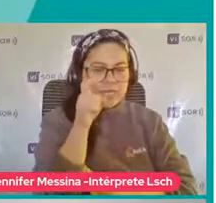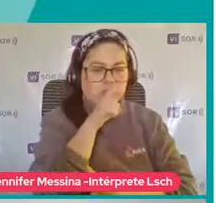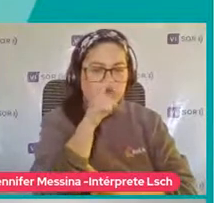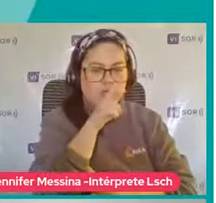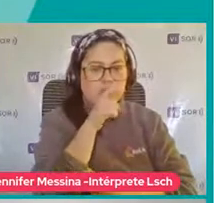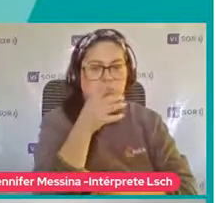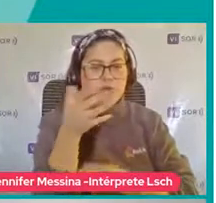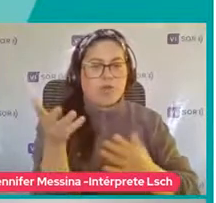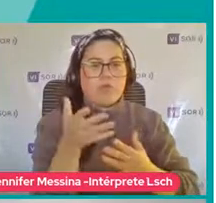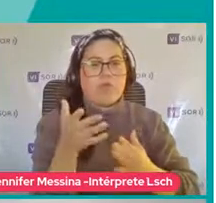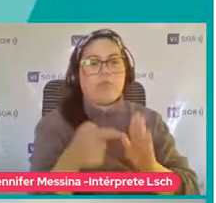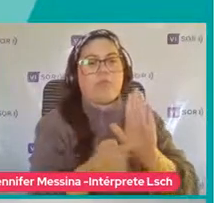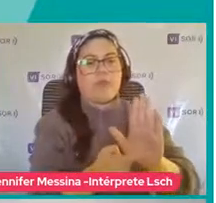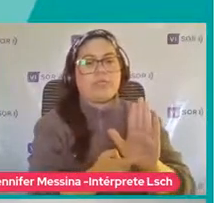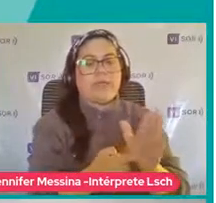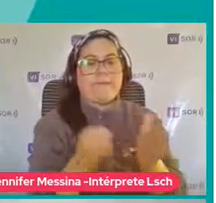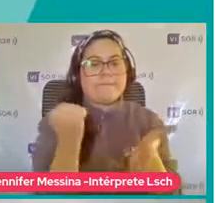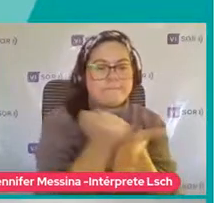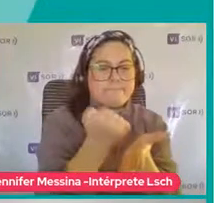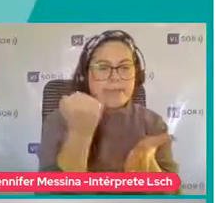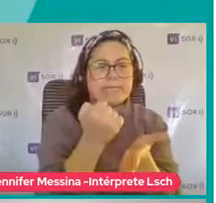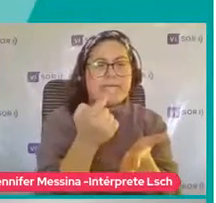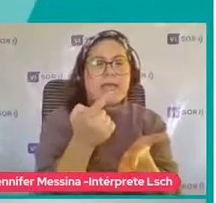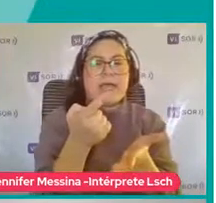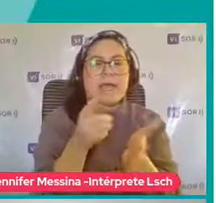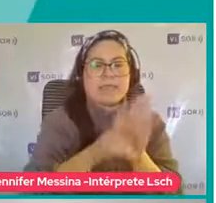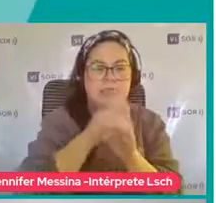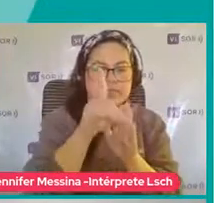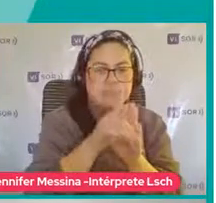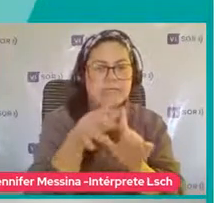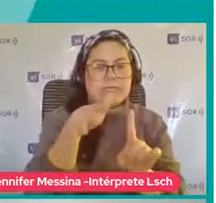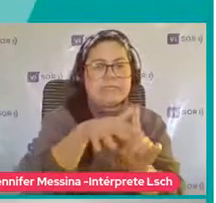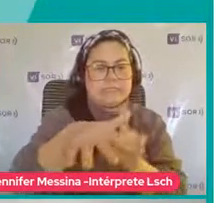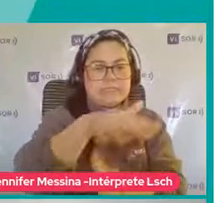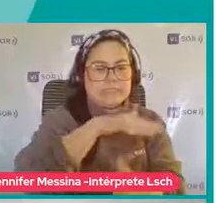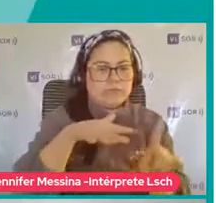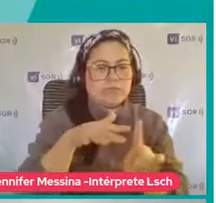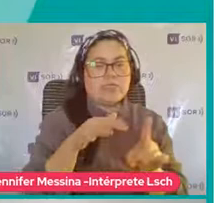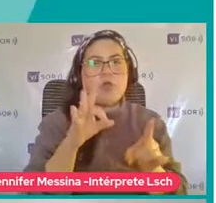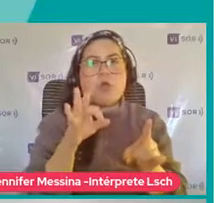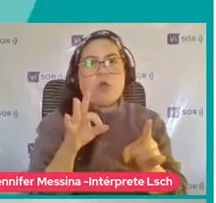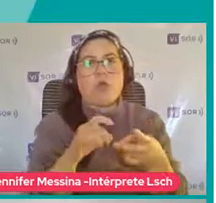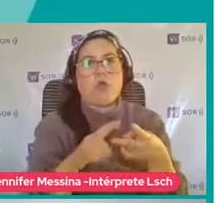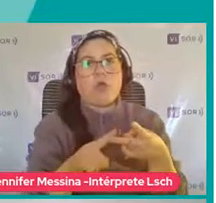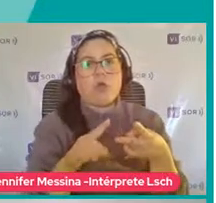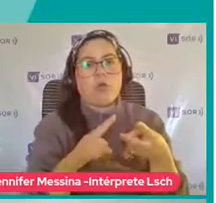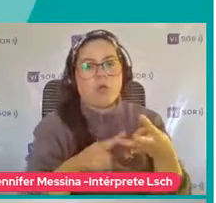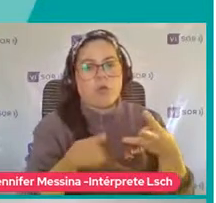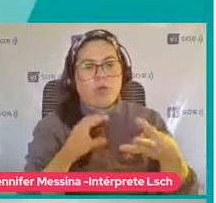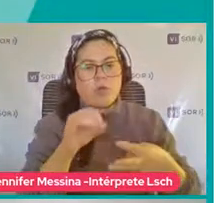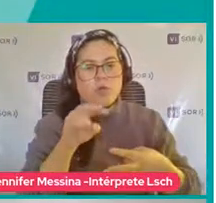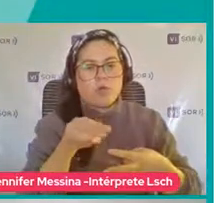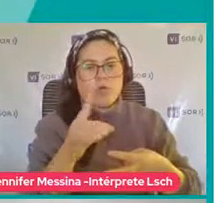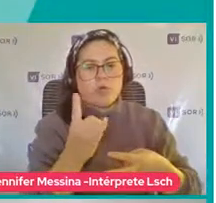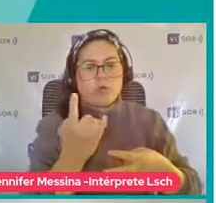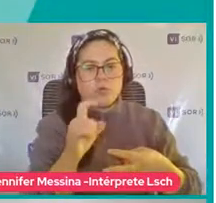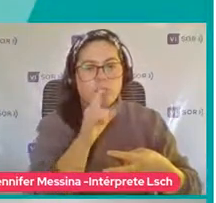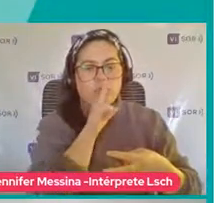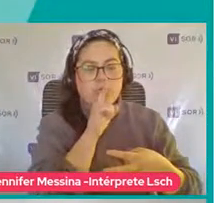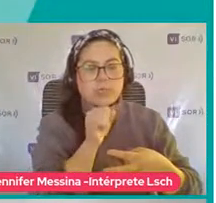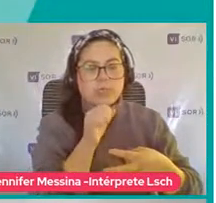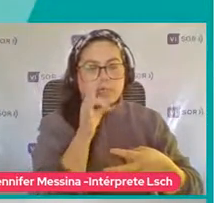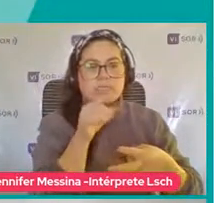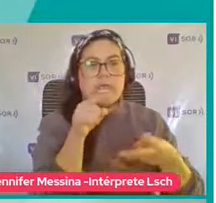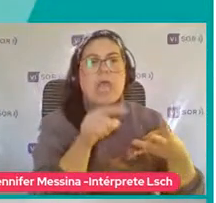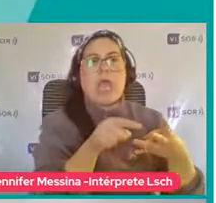hitos del desarrollo O situaciones O conductas Que nos van a ir Haciendo Parar la antena Y decir Ah Esto es una